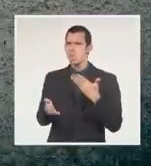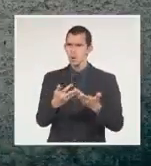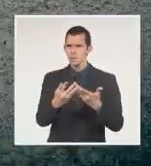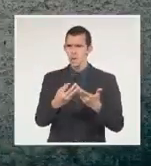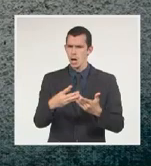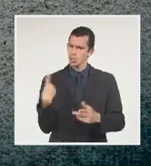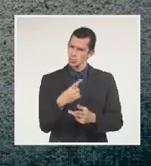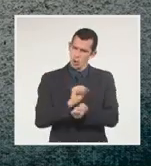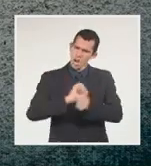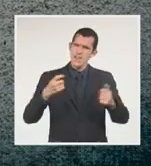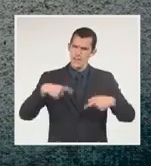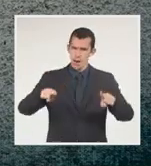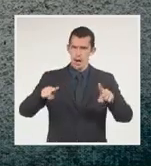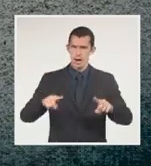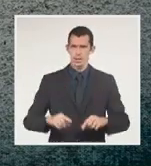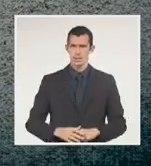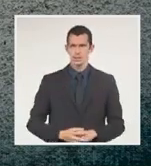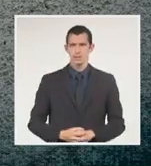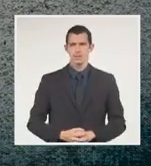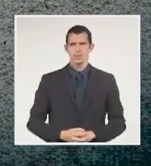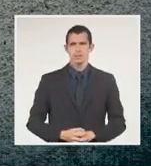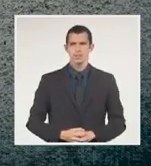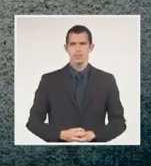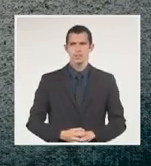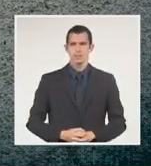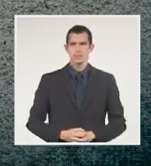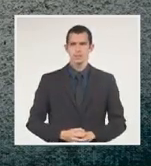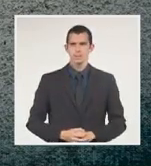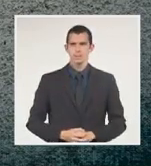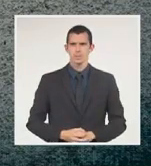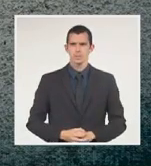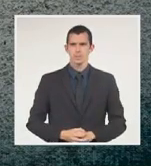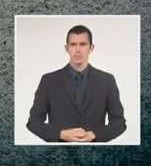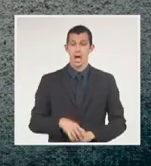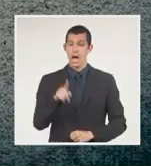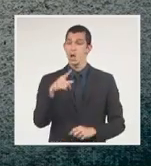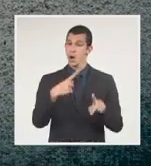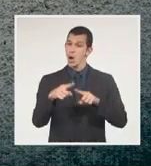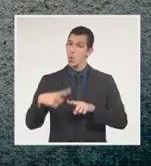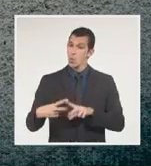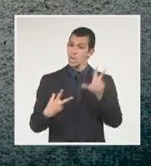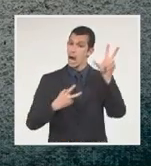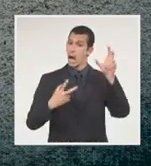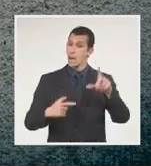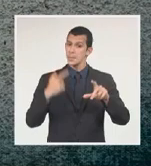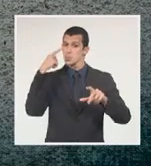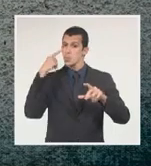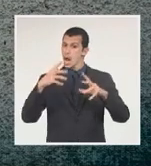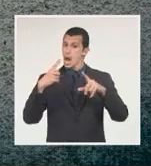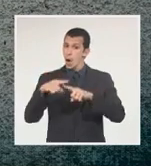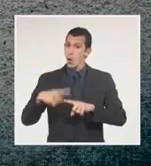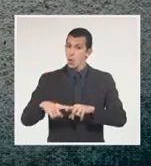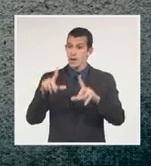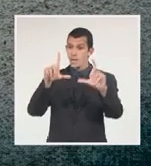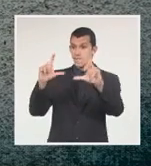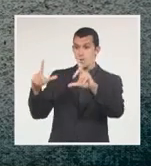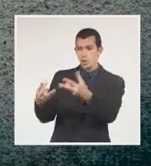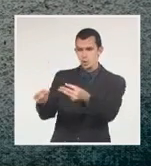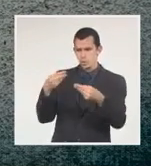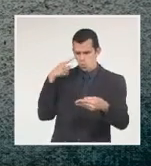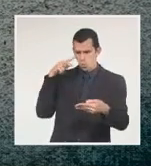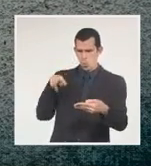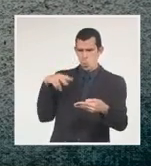Ellos vendrían con un equipamiento, un parque bastante fuerte, porque yo personalmente pude ver, mediante fotos que se me enviaron,